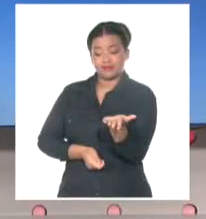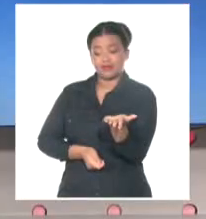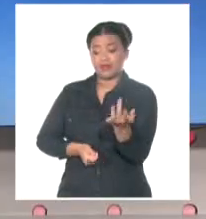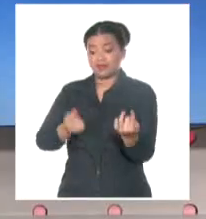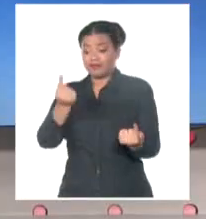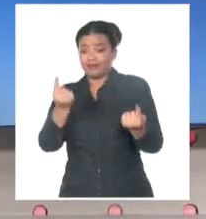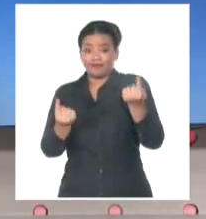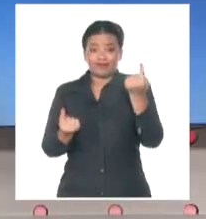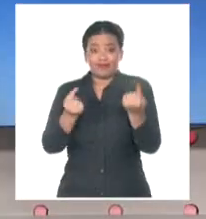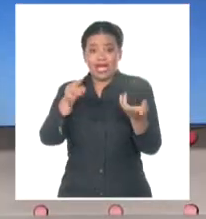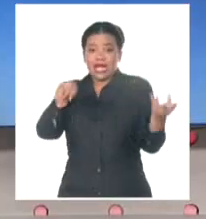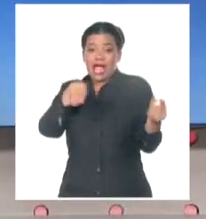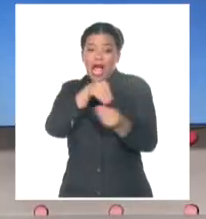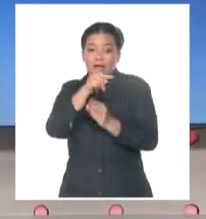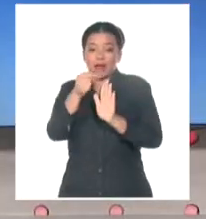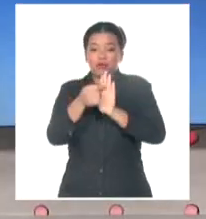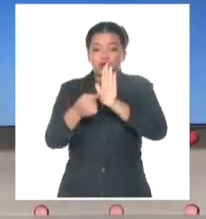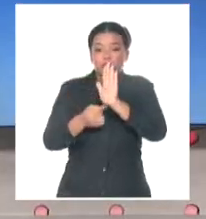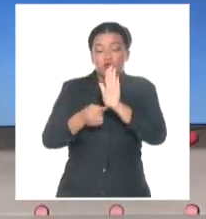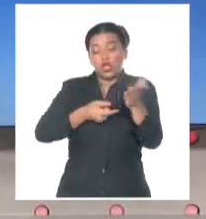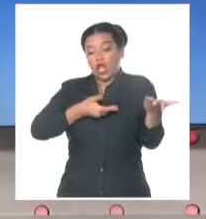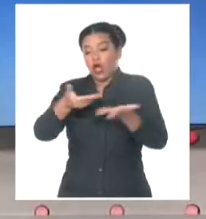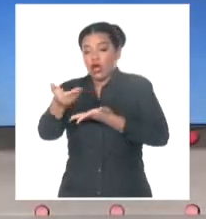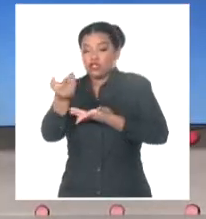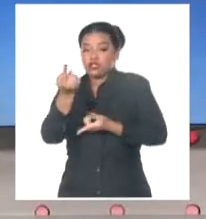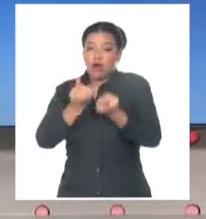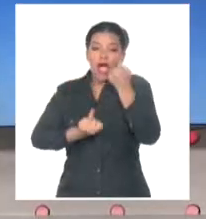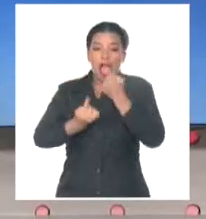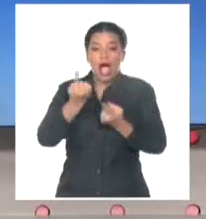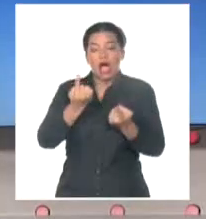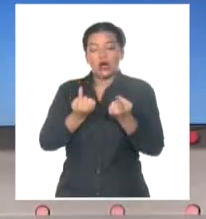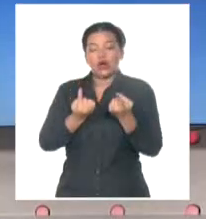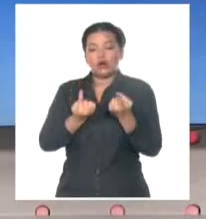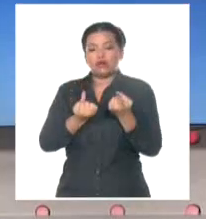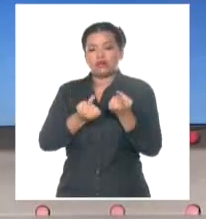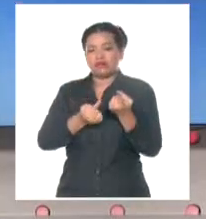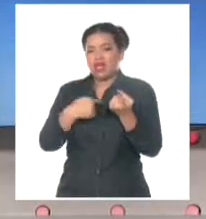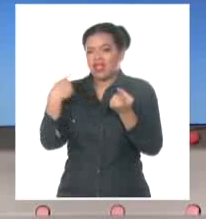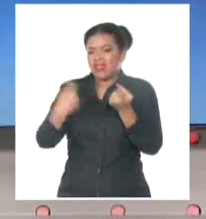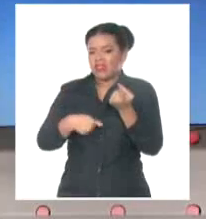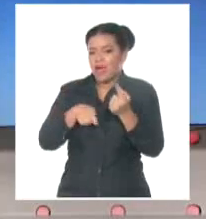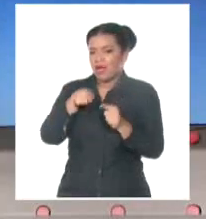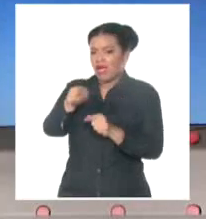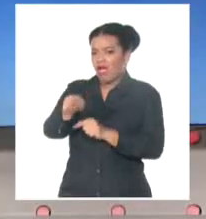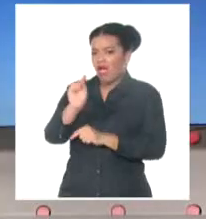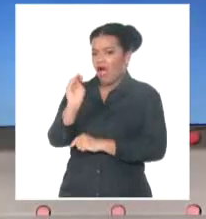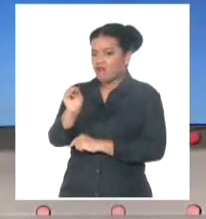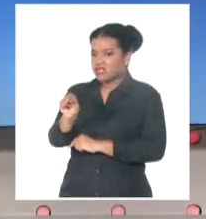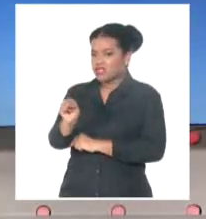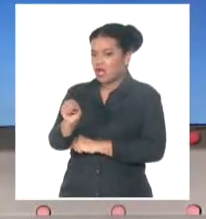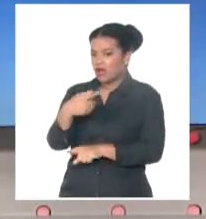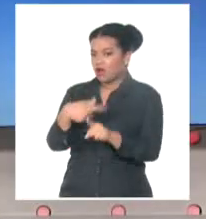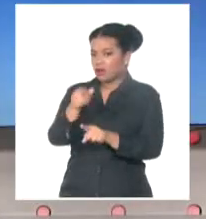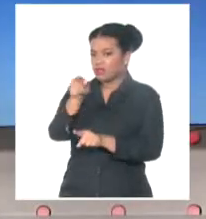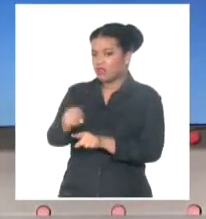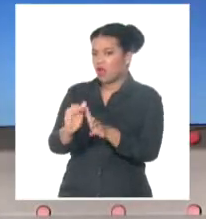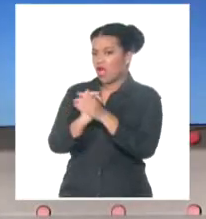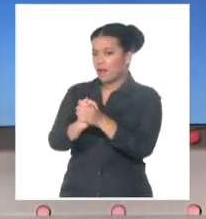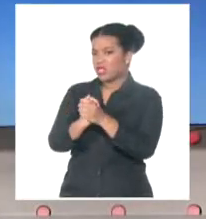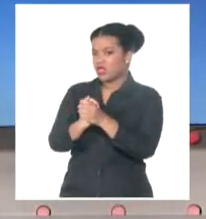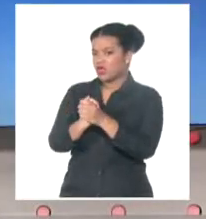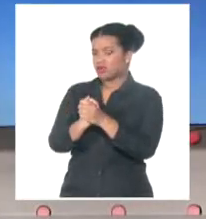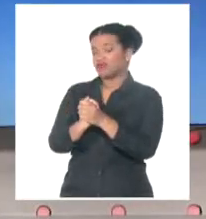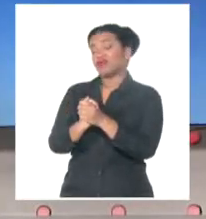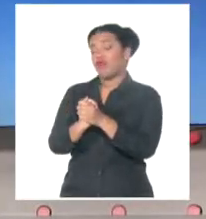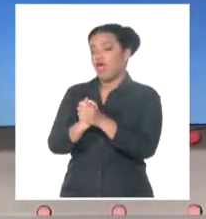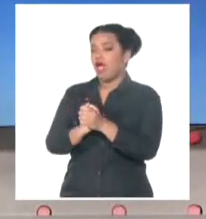cambian algún detalle del negocio que ellos hicieron, el préstamo entre ellos, ¿usted cree que deberían avisarle a Julio? ¿O que Julio